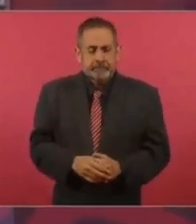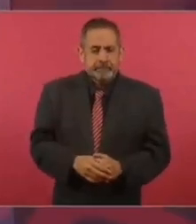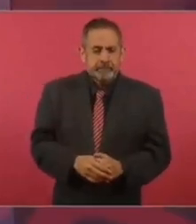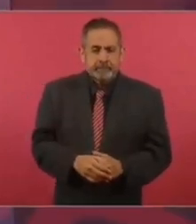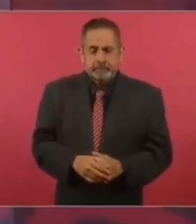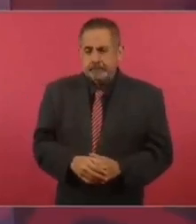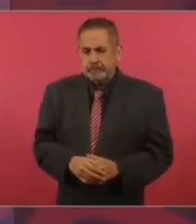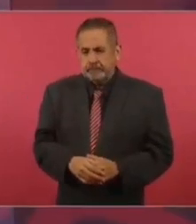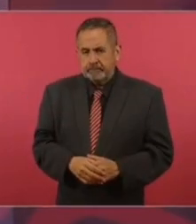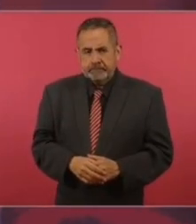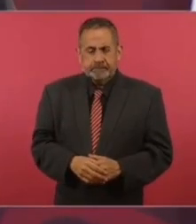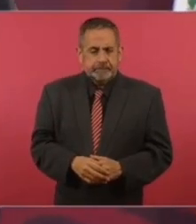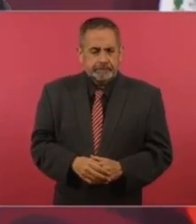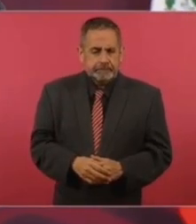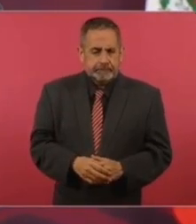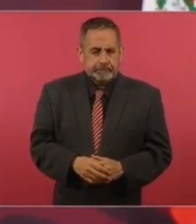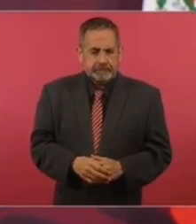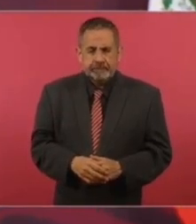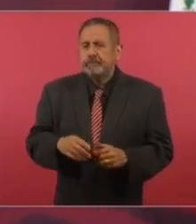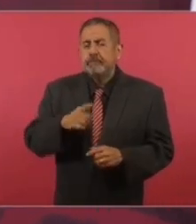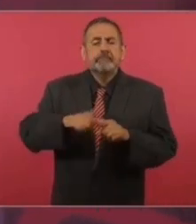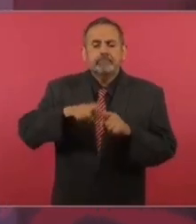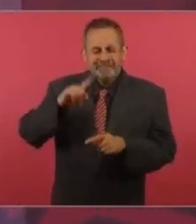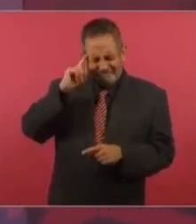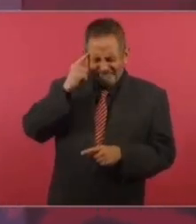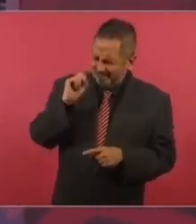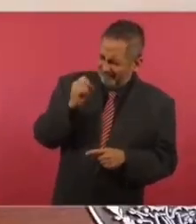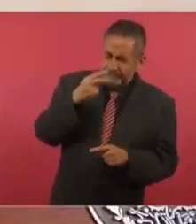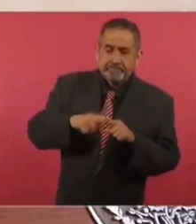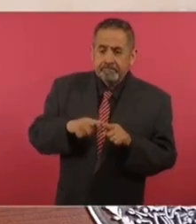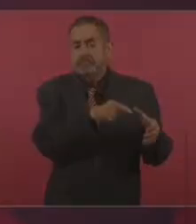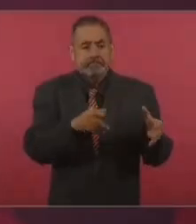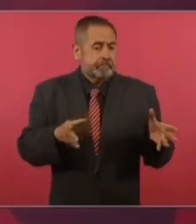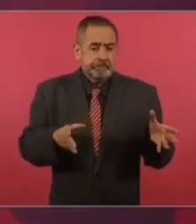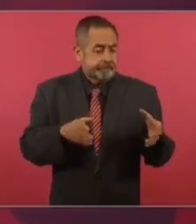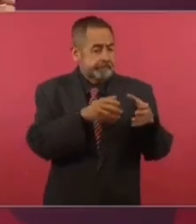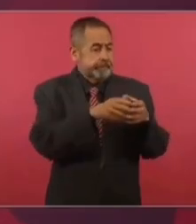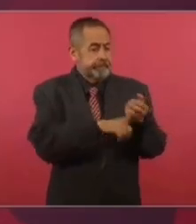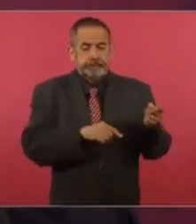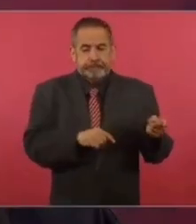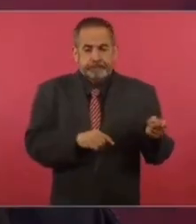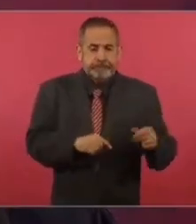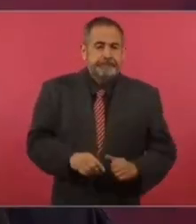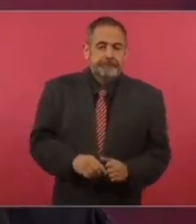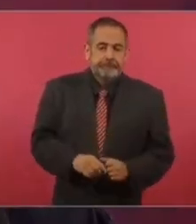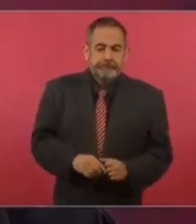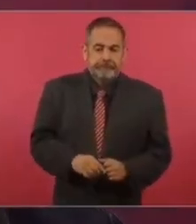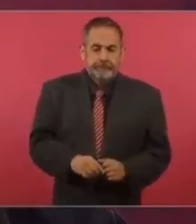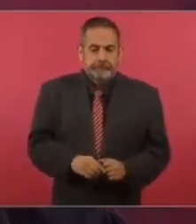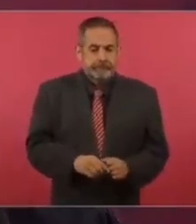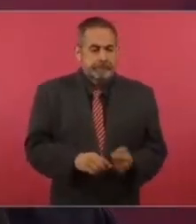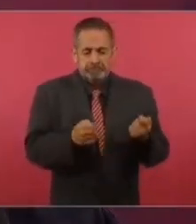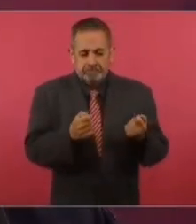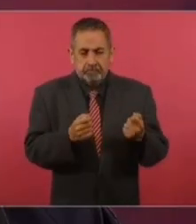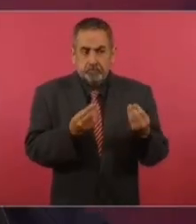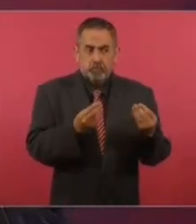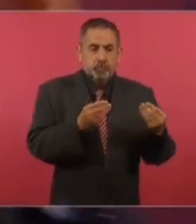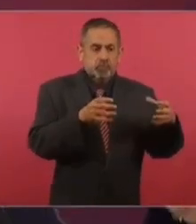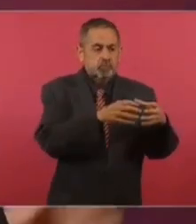Quienes están enojados son los de la élite y algunos, no pocos,